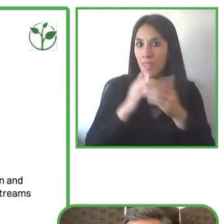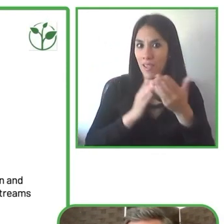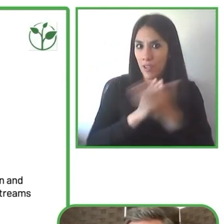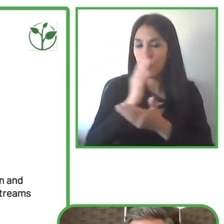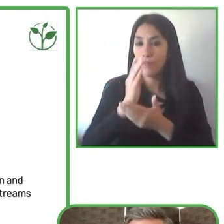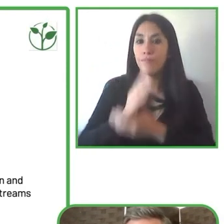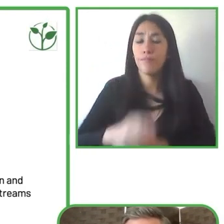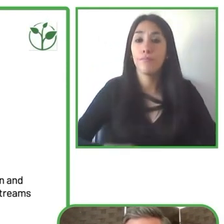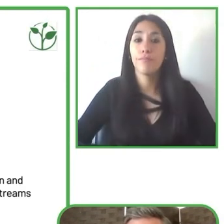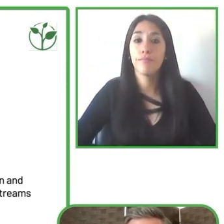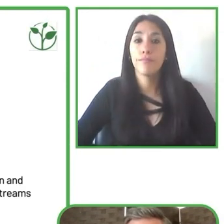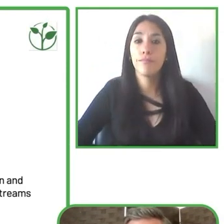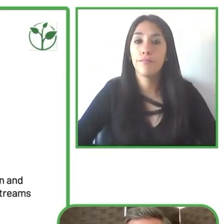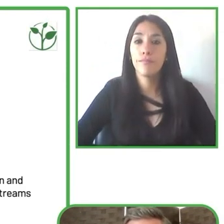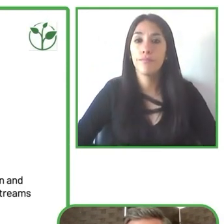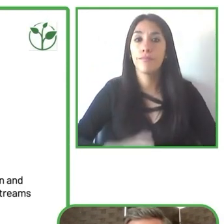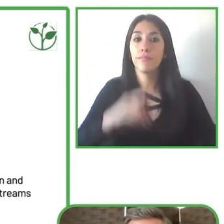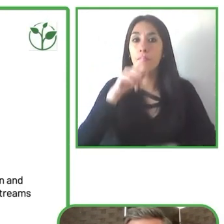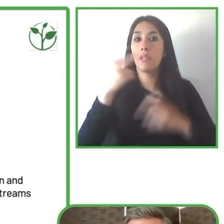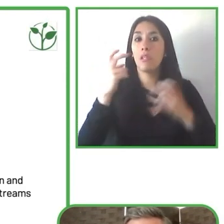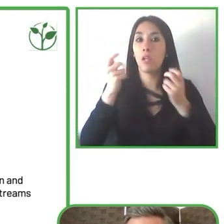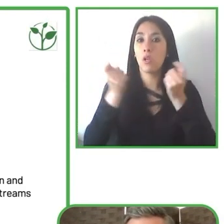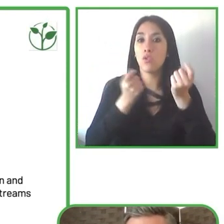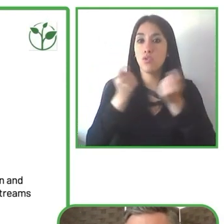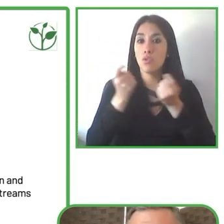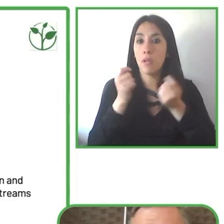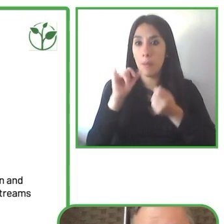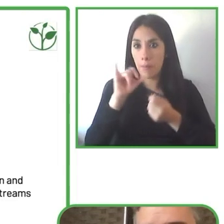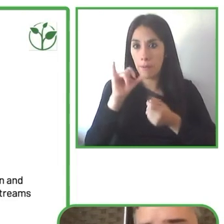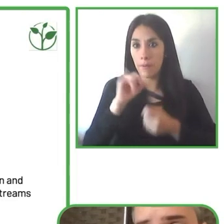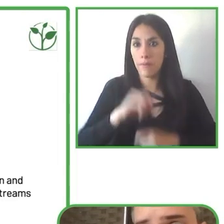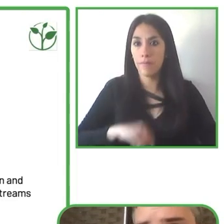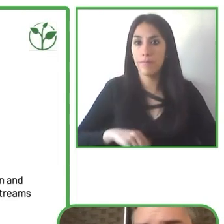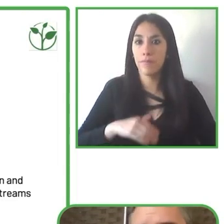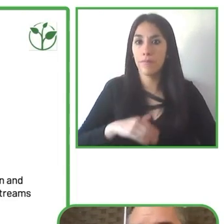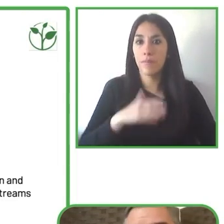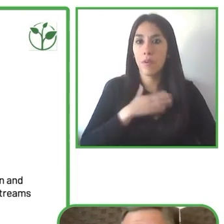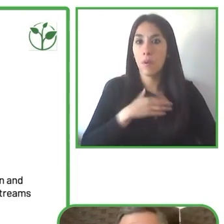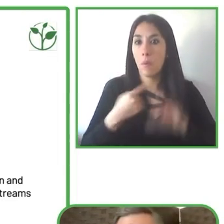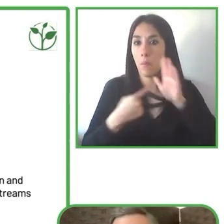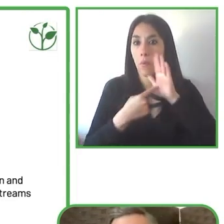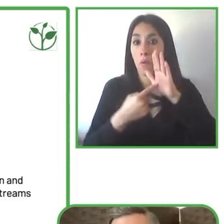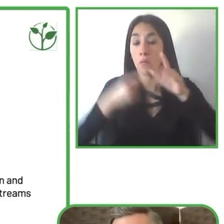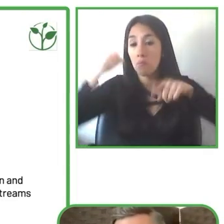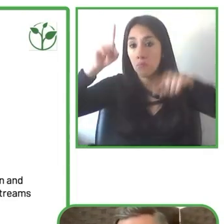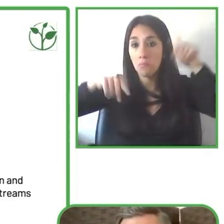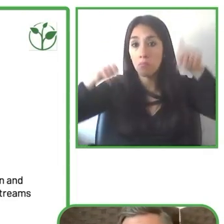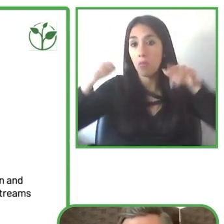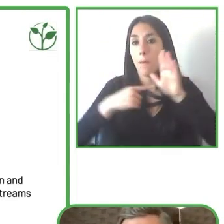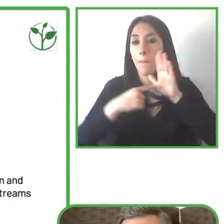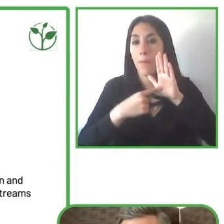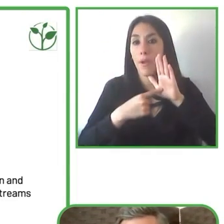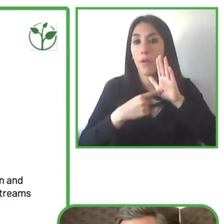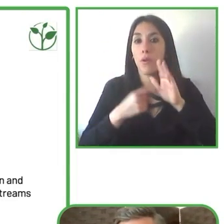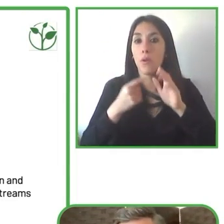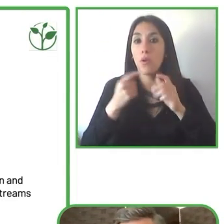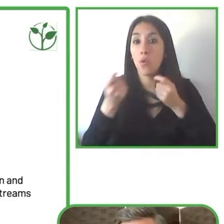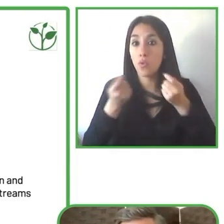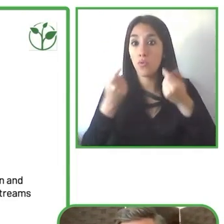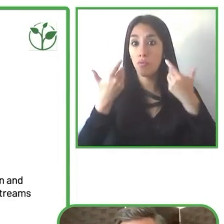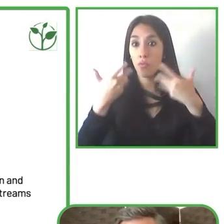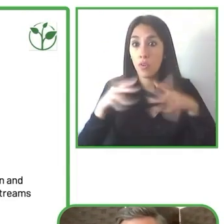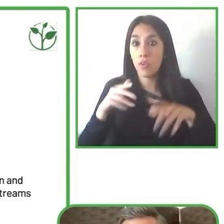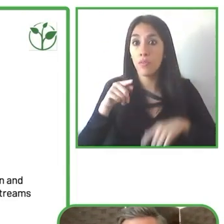me gustaría compartir algunos ejemplos de negocios que han hecho esto muy bien empezando con estos son